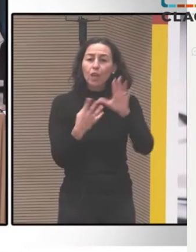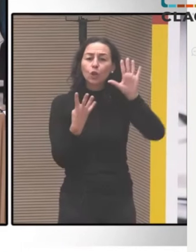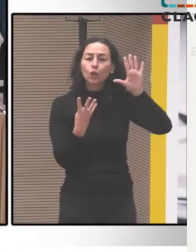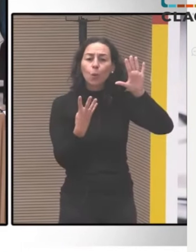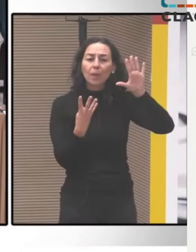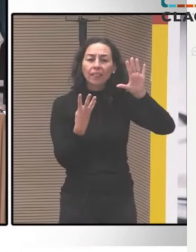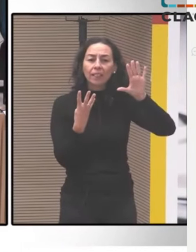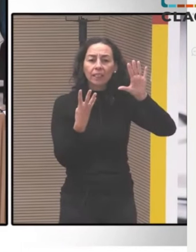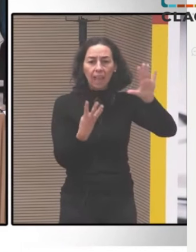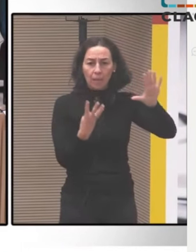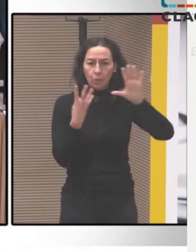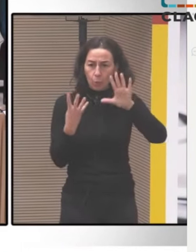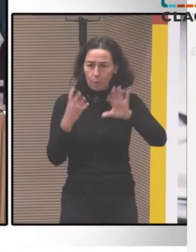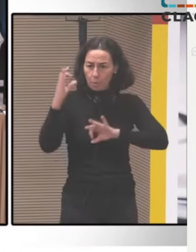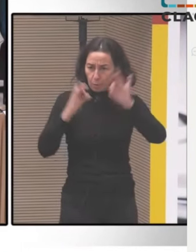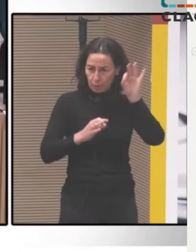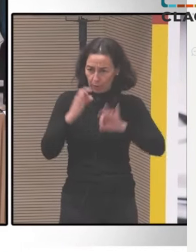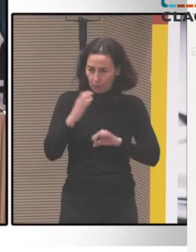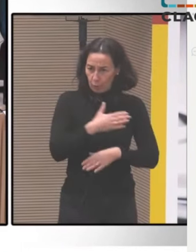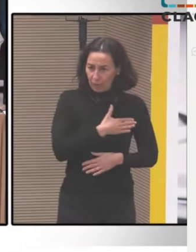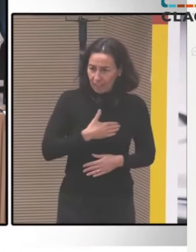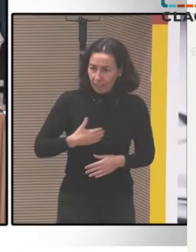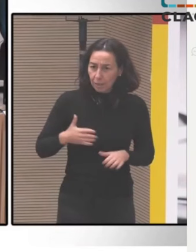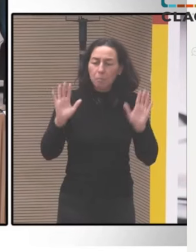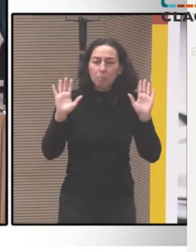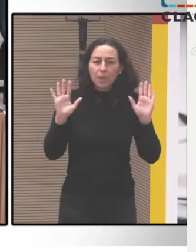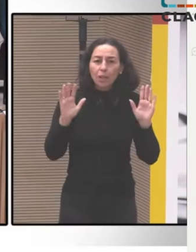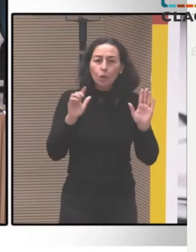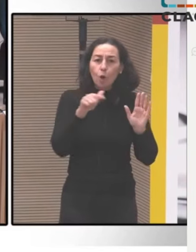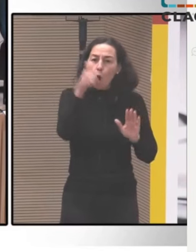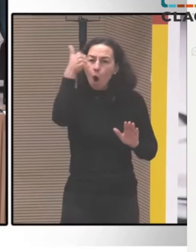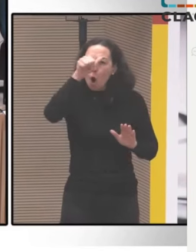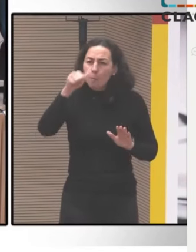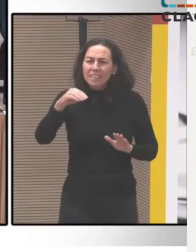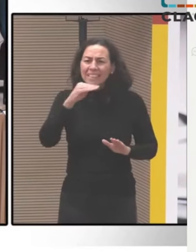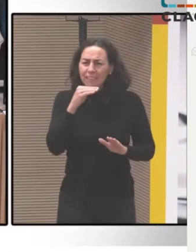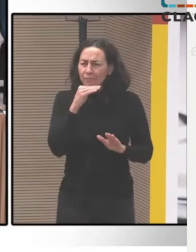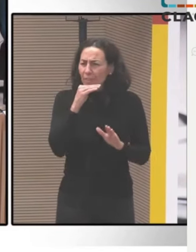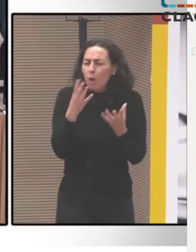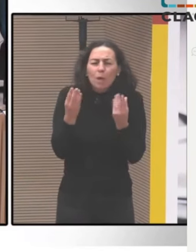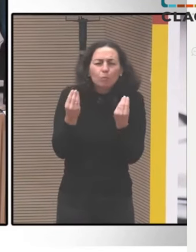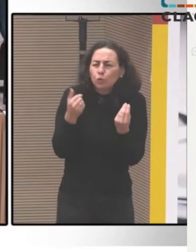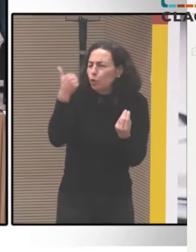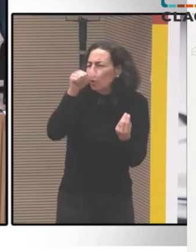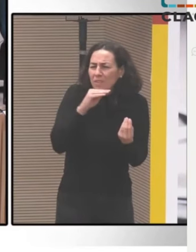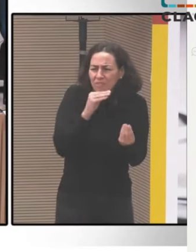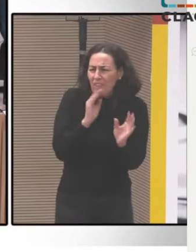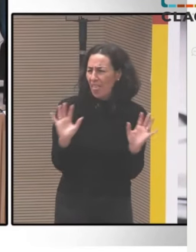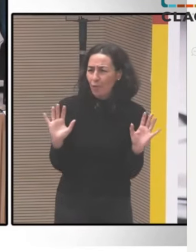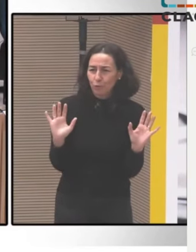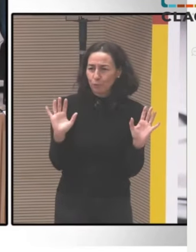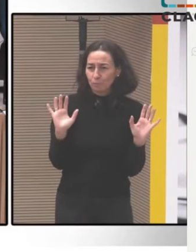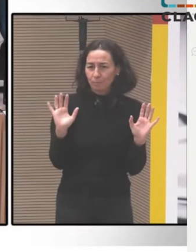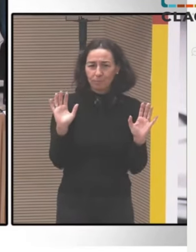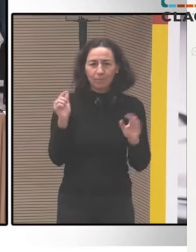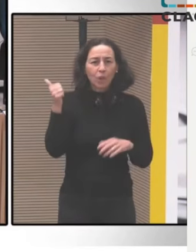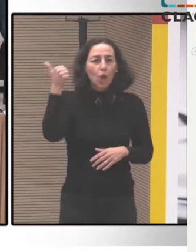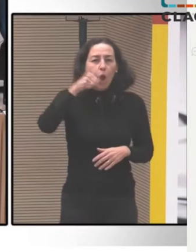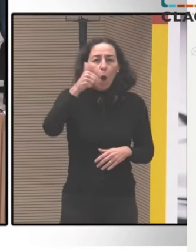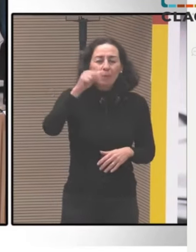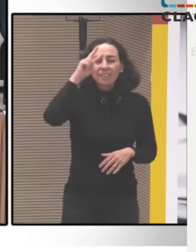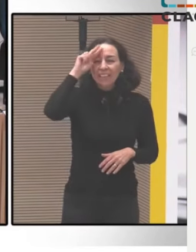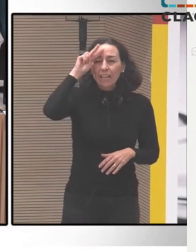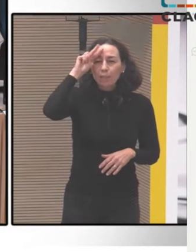desarrollar cánceres o cuando van también identificando un proceso paulatino de contaminación de los suelos,